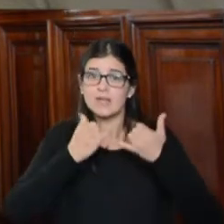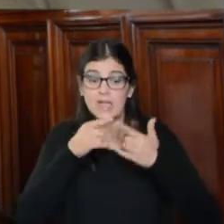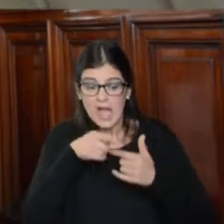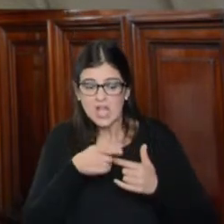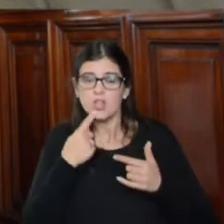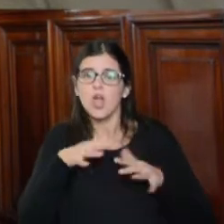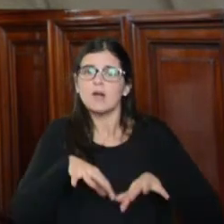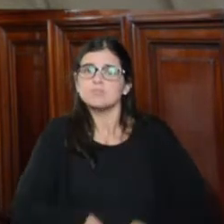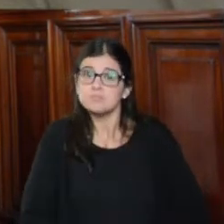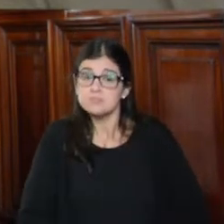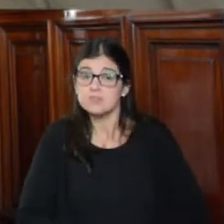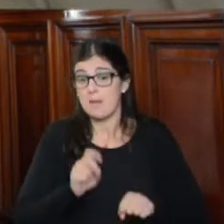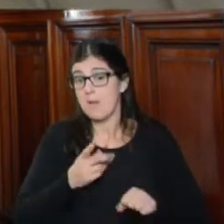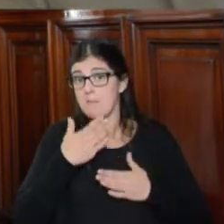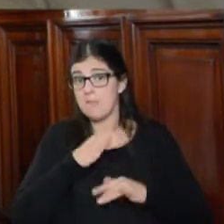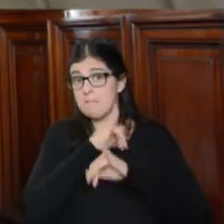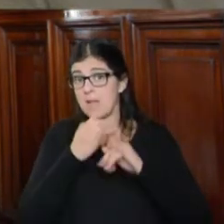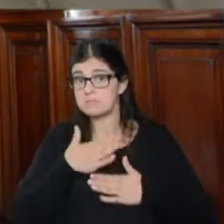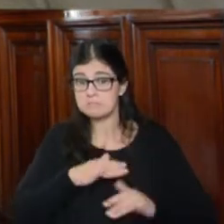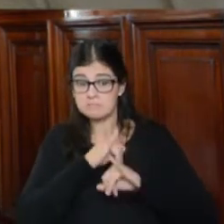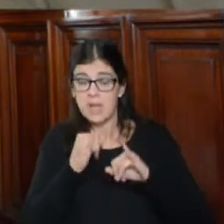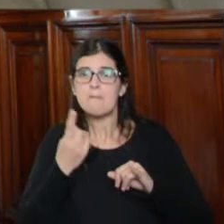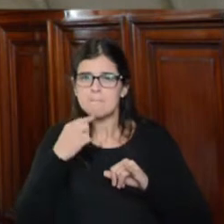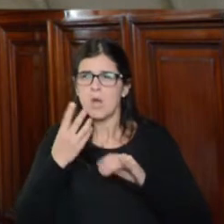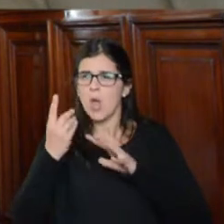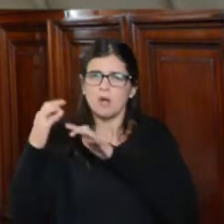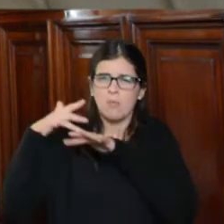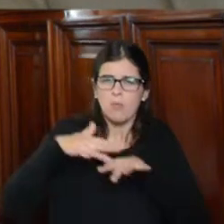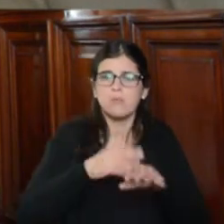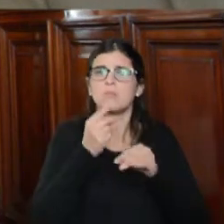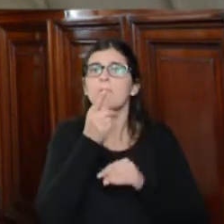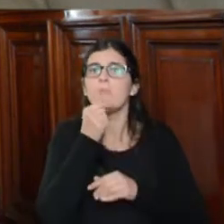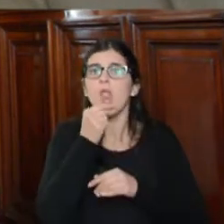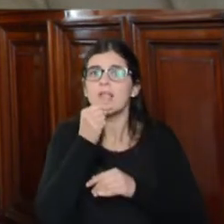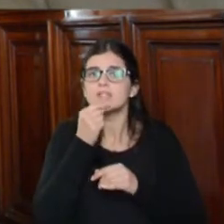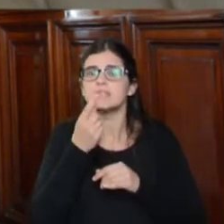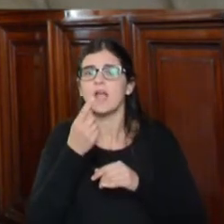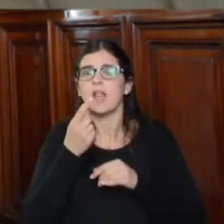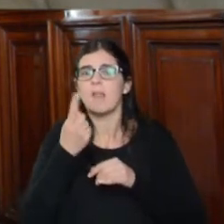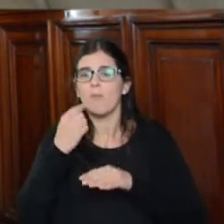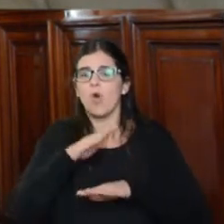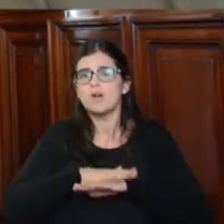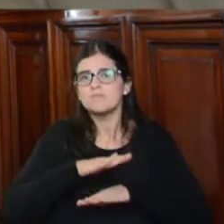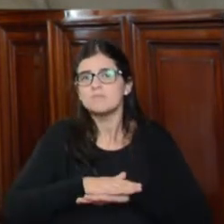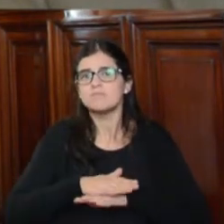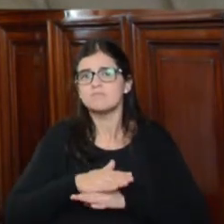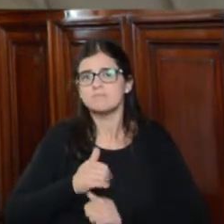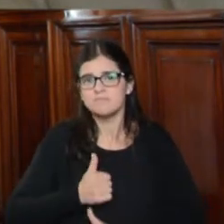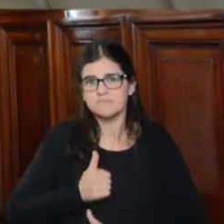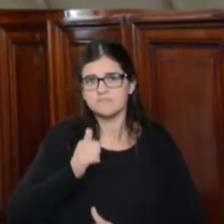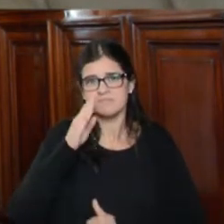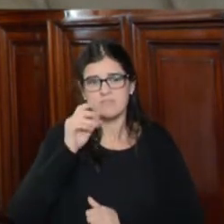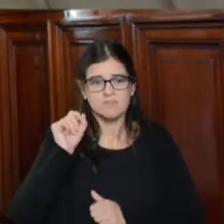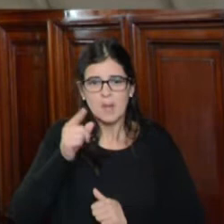ocupaban la planta pacíficamente y con un fuerte operativo policial encarado por la gendarmería y por